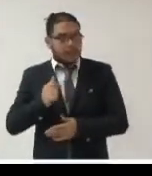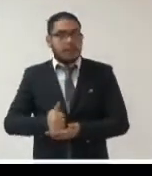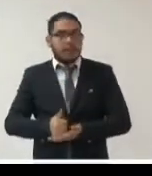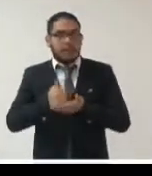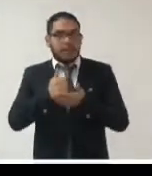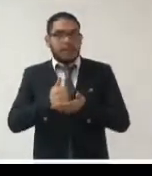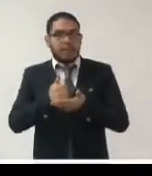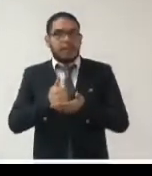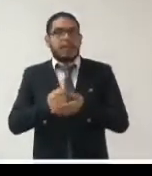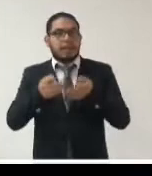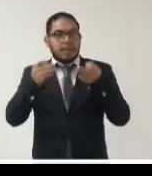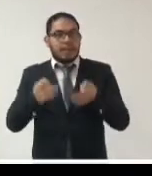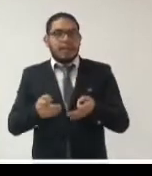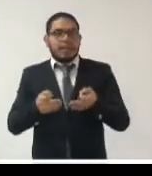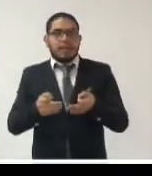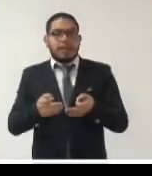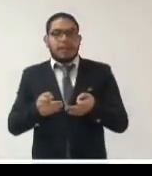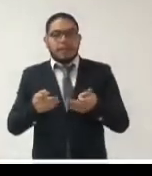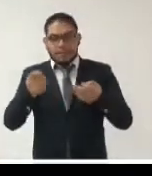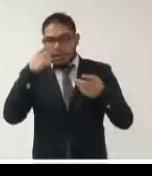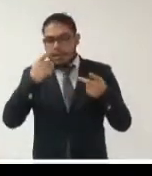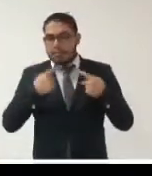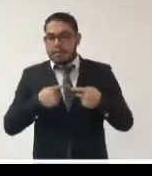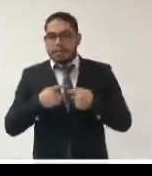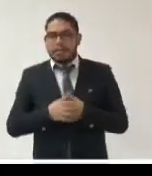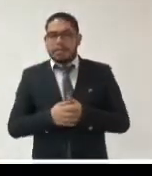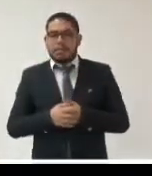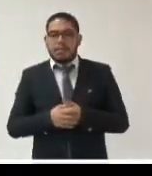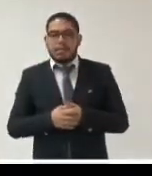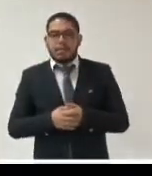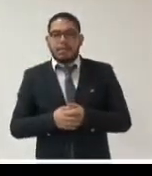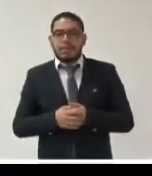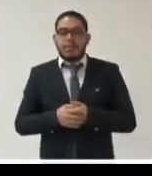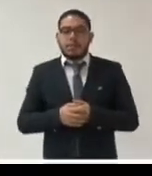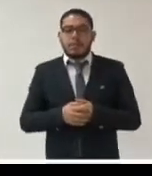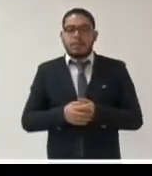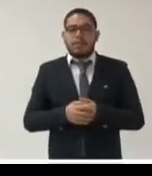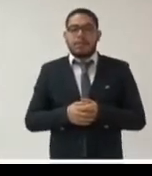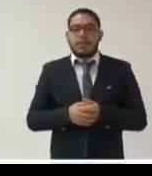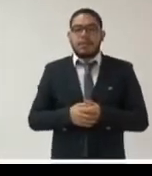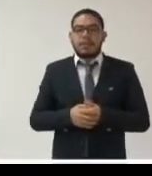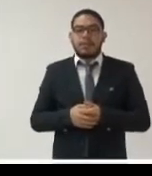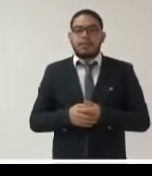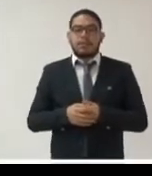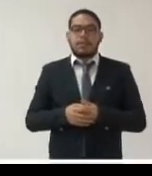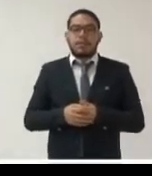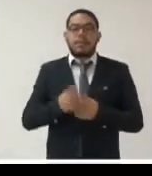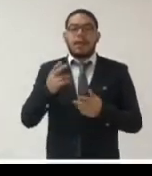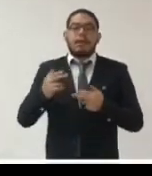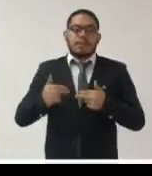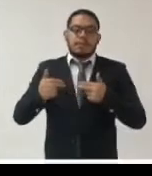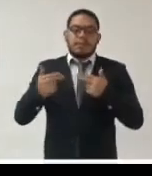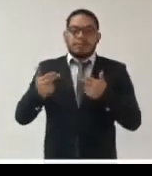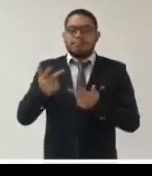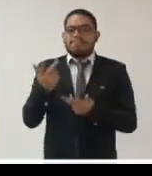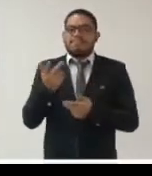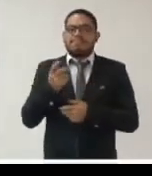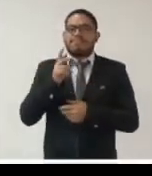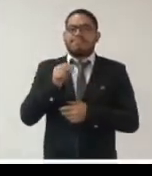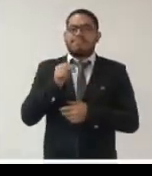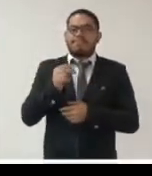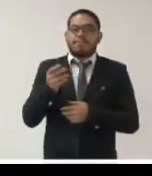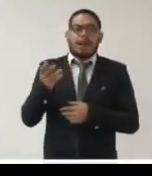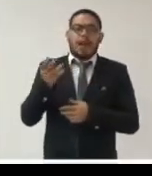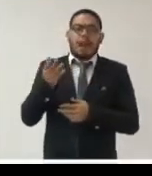tangible a la ciudadanía en las leyes de acceso a la información y transparencia tradicionalmente no se establecen